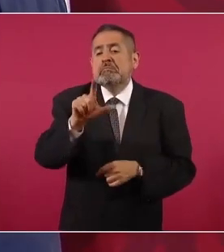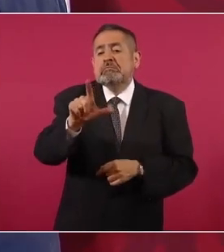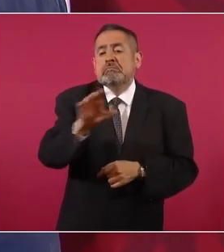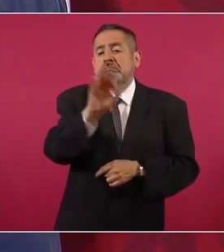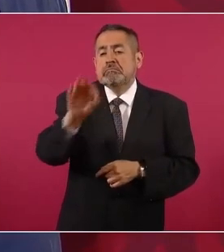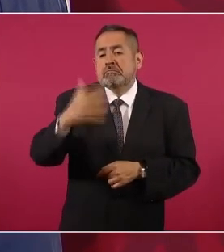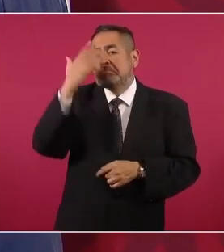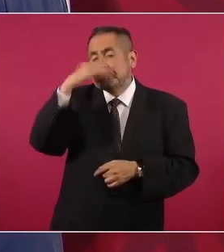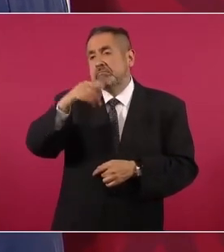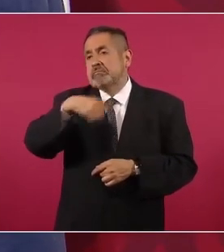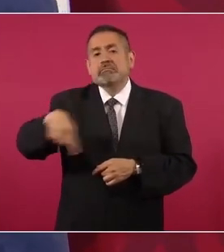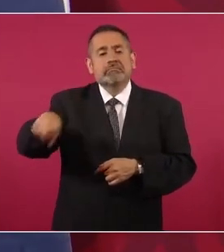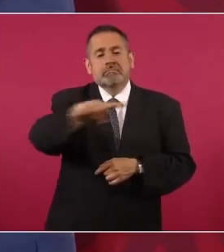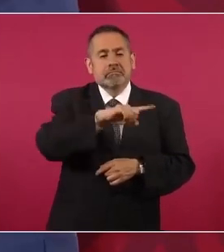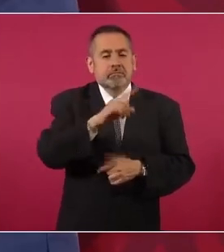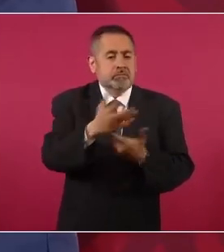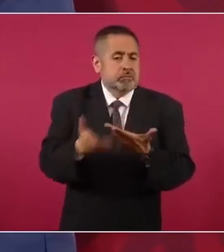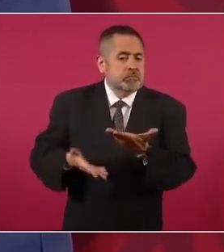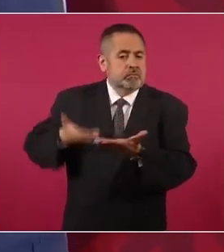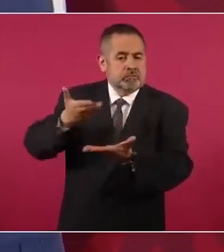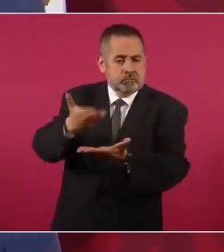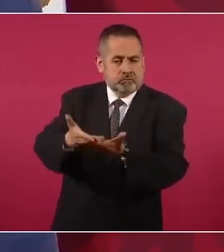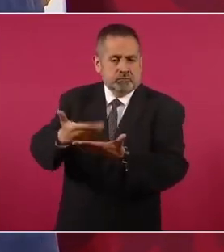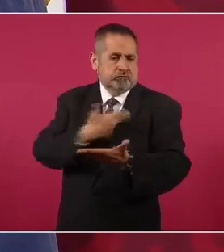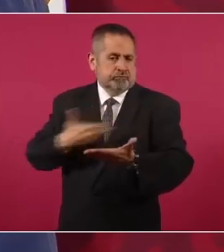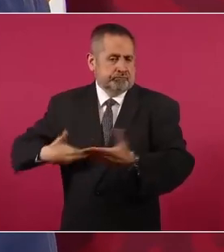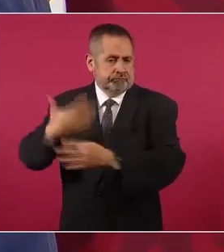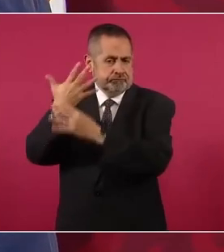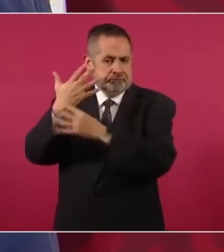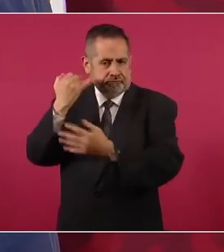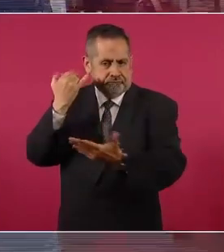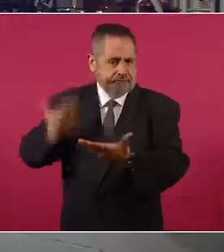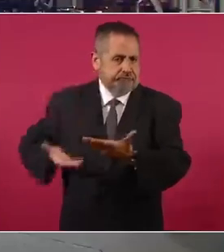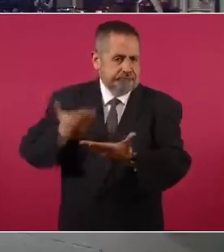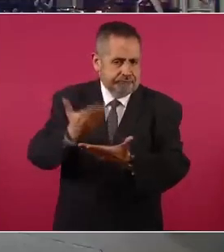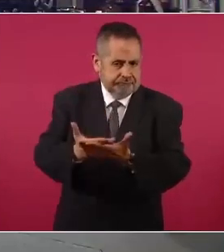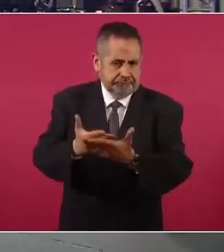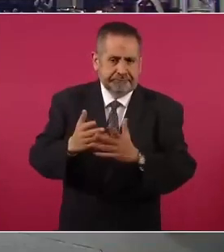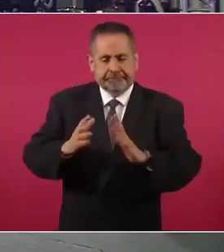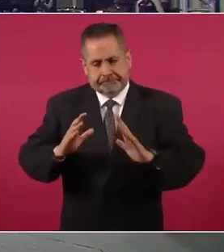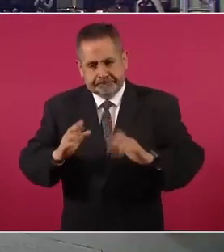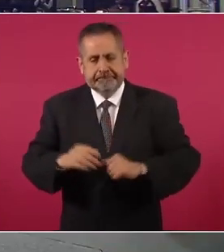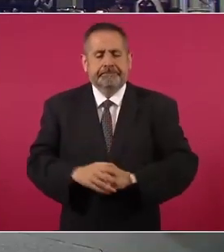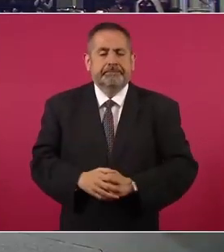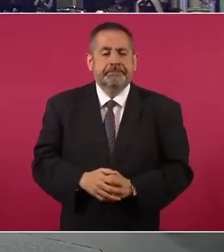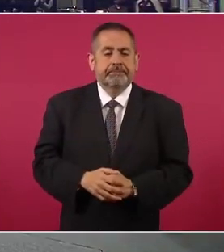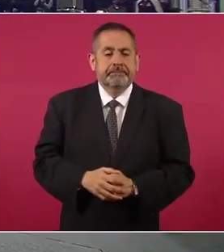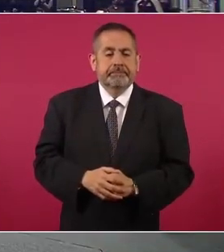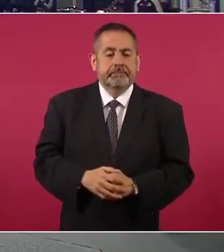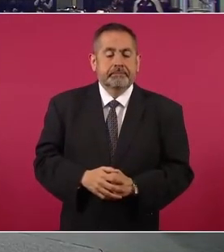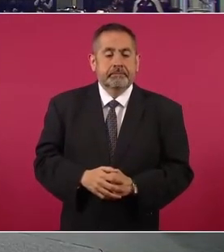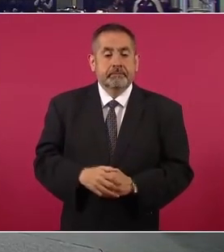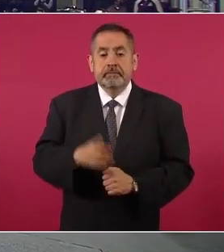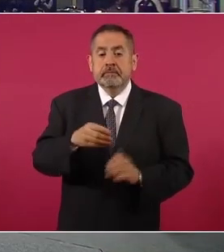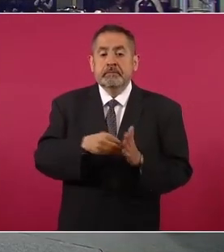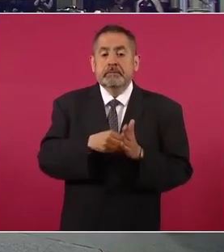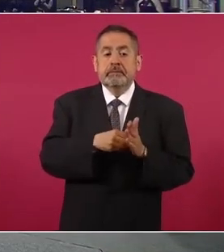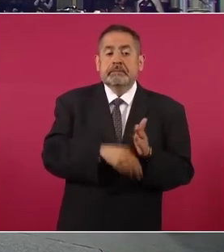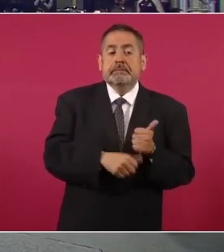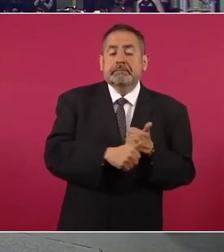enterada de la iniciativa propuesta por el Ejecutivo Federal. Síguele, y esto es lo que ocultan,